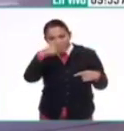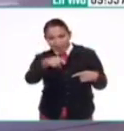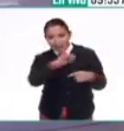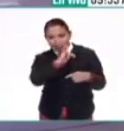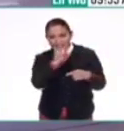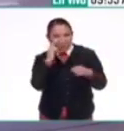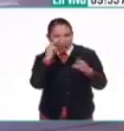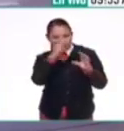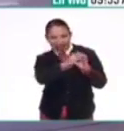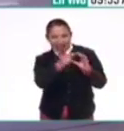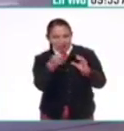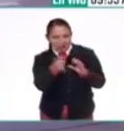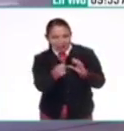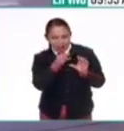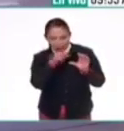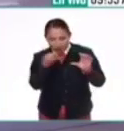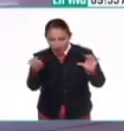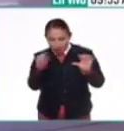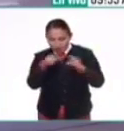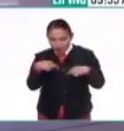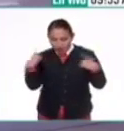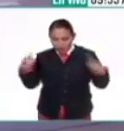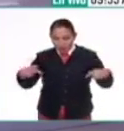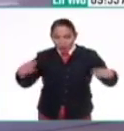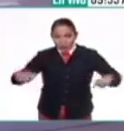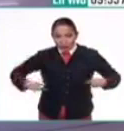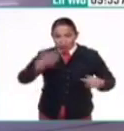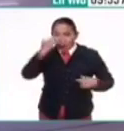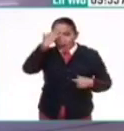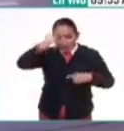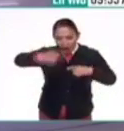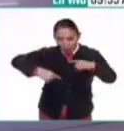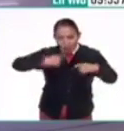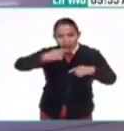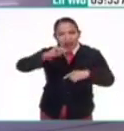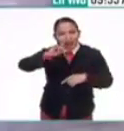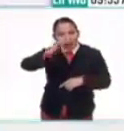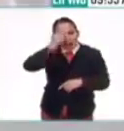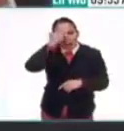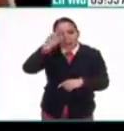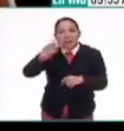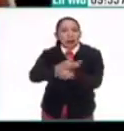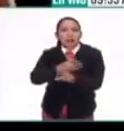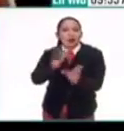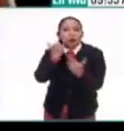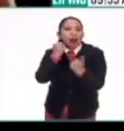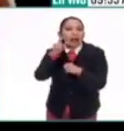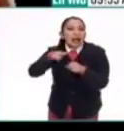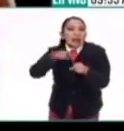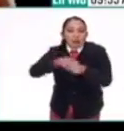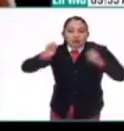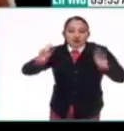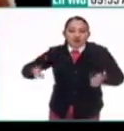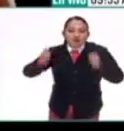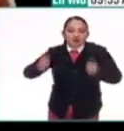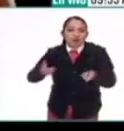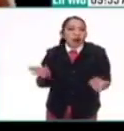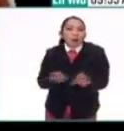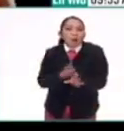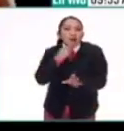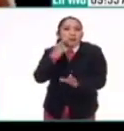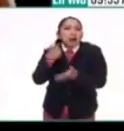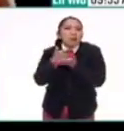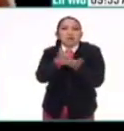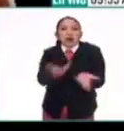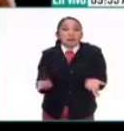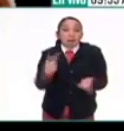no había animales de tiro, entonces no era muy útil,